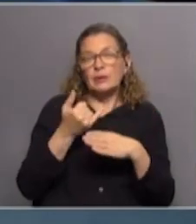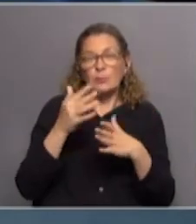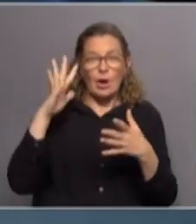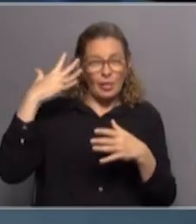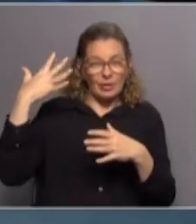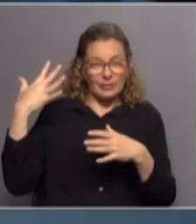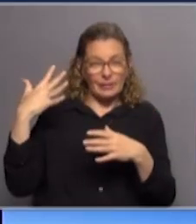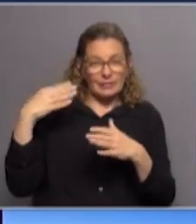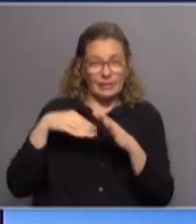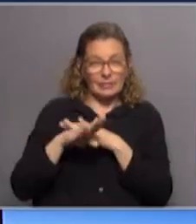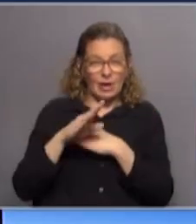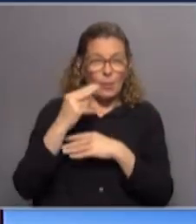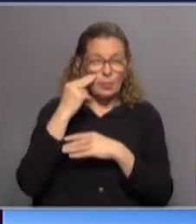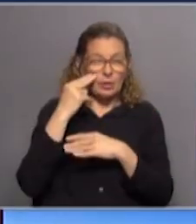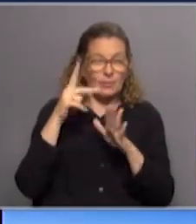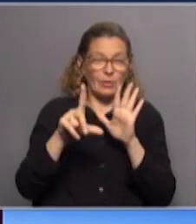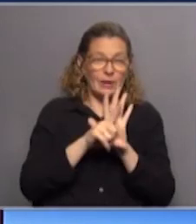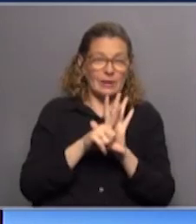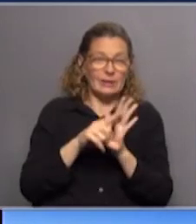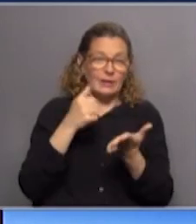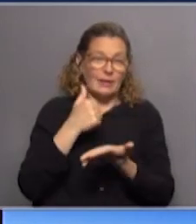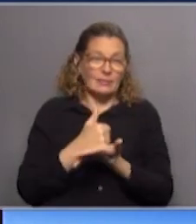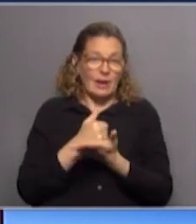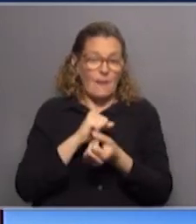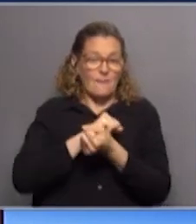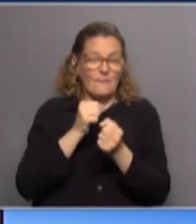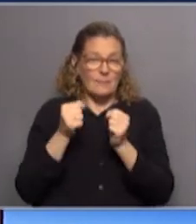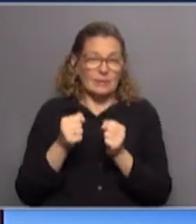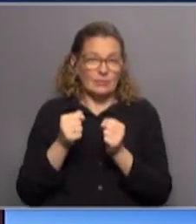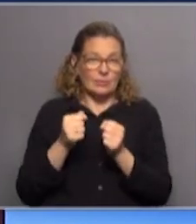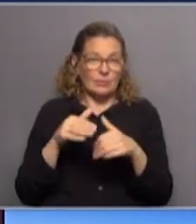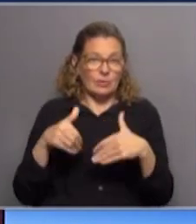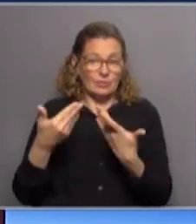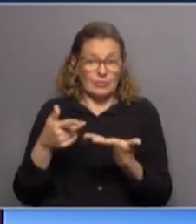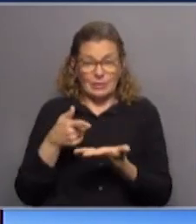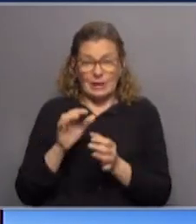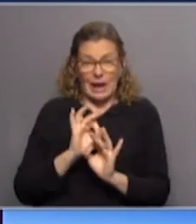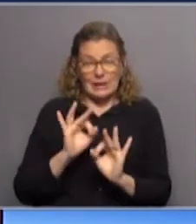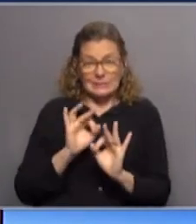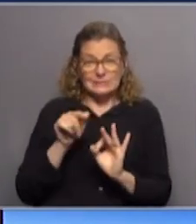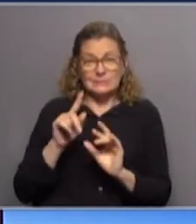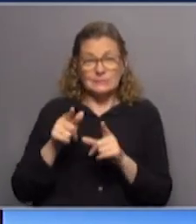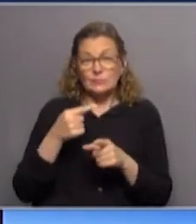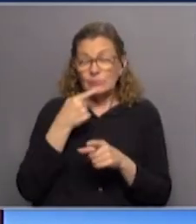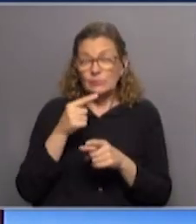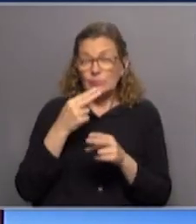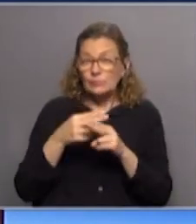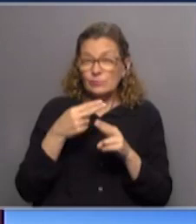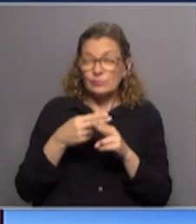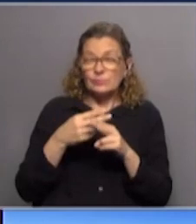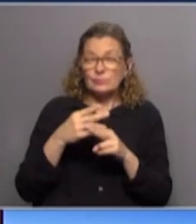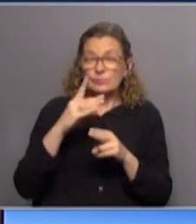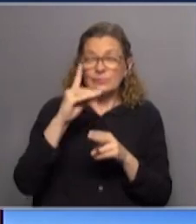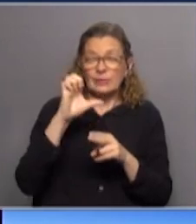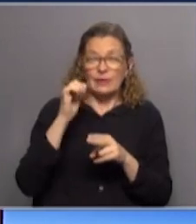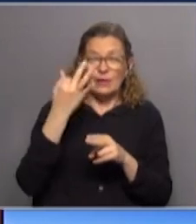adolescentes que han entrado en conflicto con la ley y que se encuentran presos y que no recibirían este beneficio. Y a esto le puso un nombre que es déficit